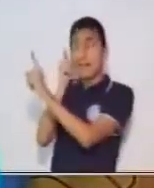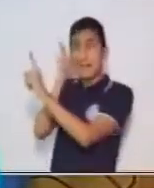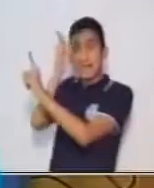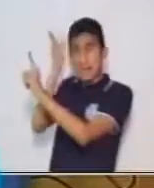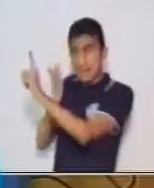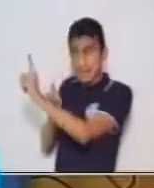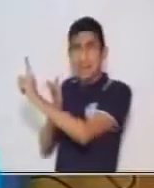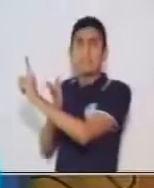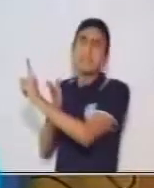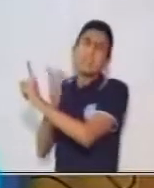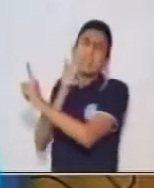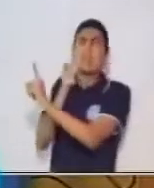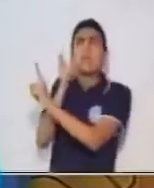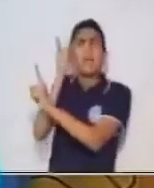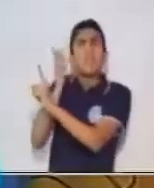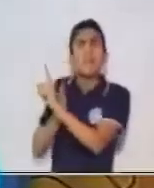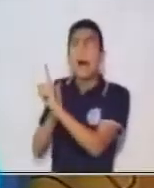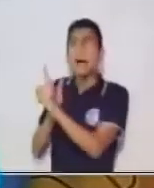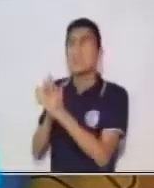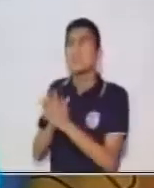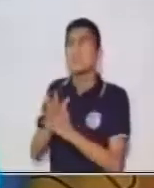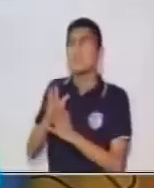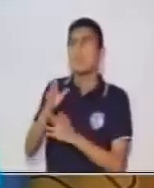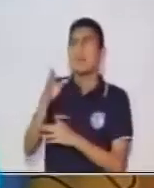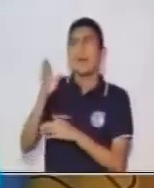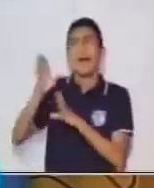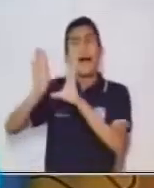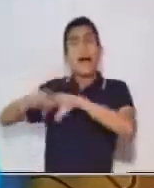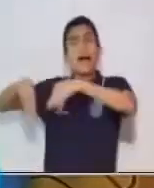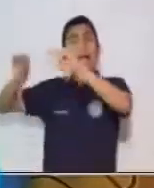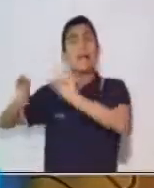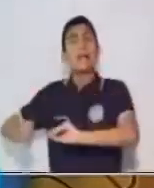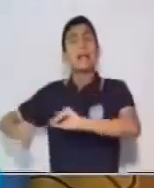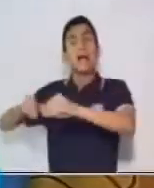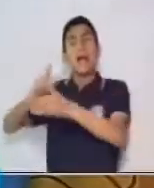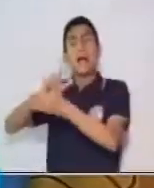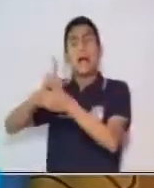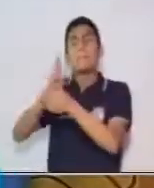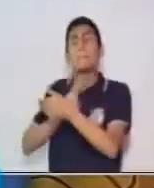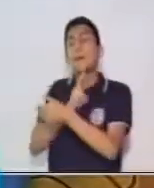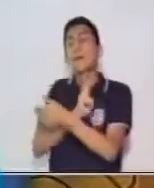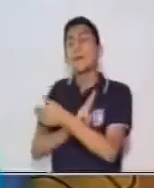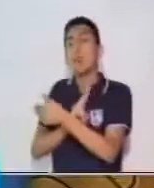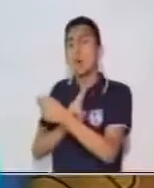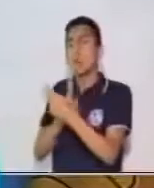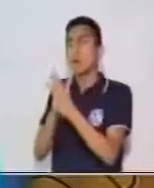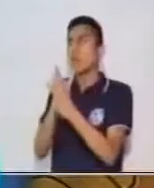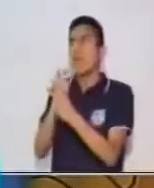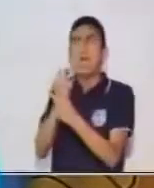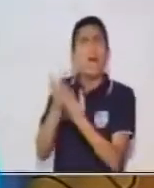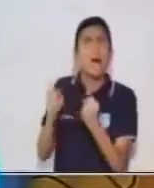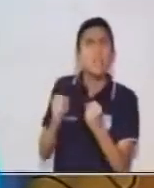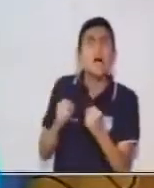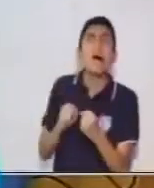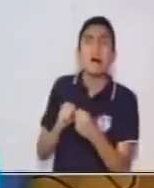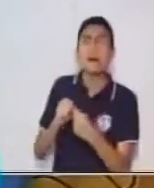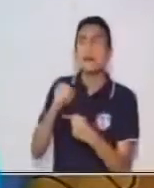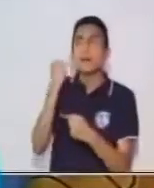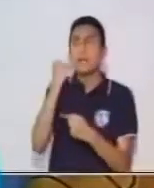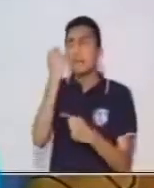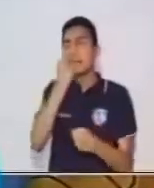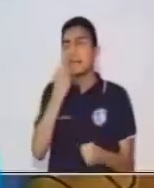supuesto ella es Isabel. Entonces, sí podemos identificar que existen dos